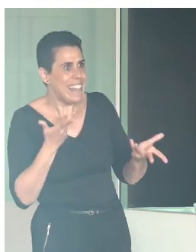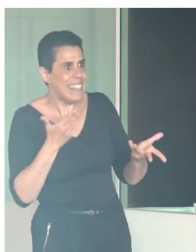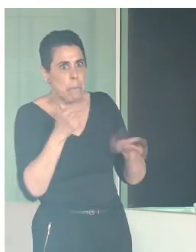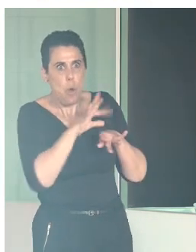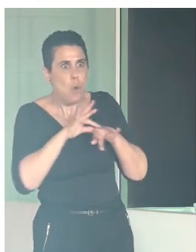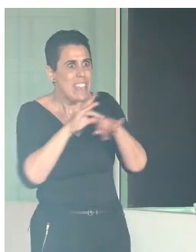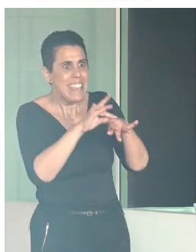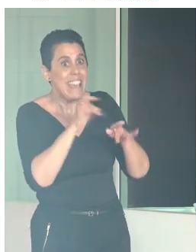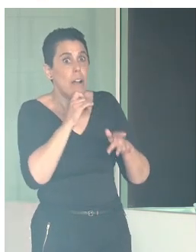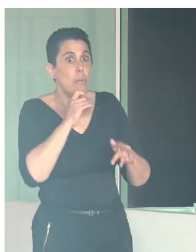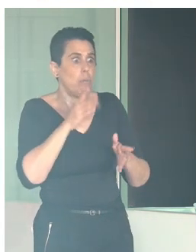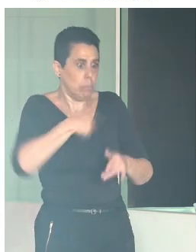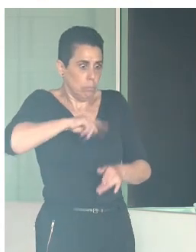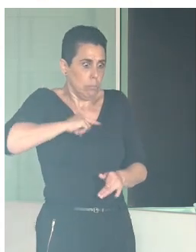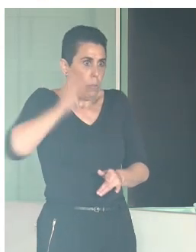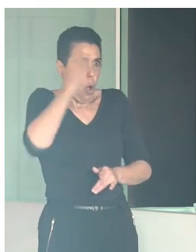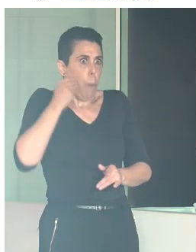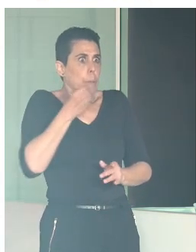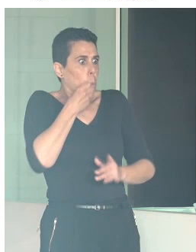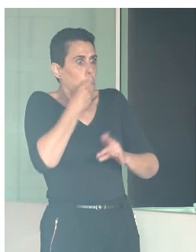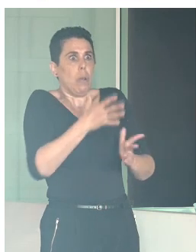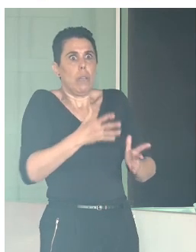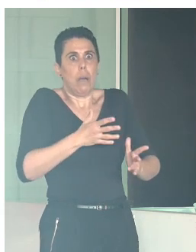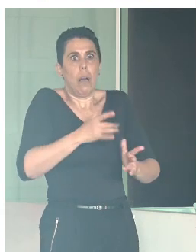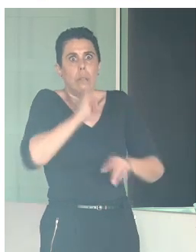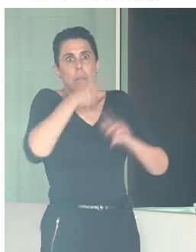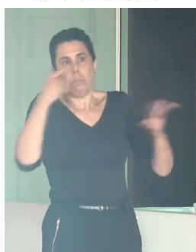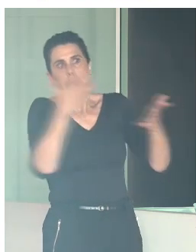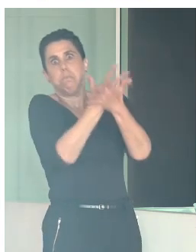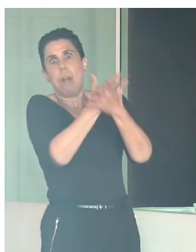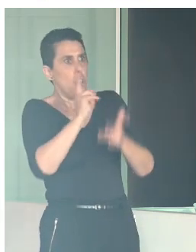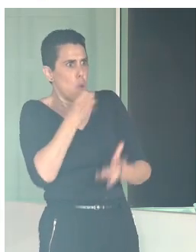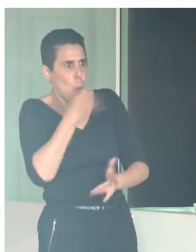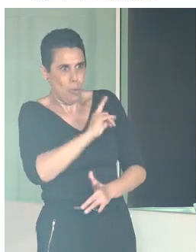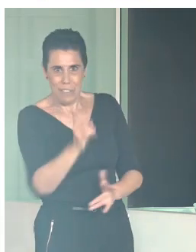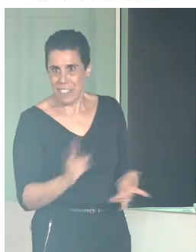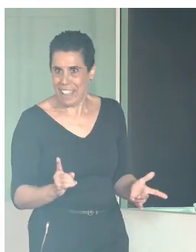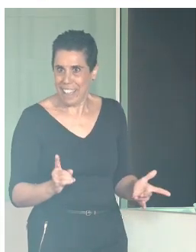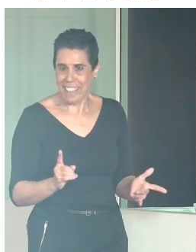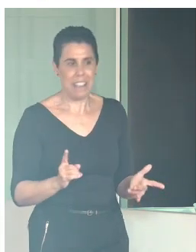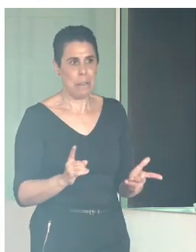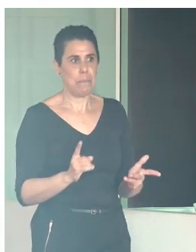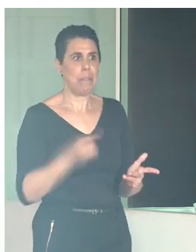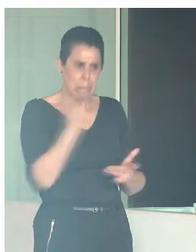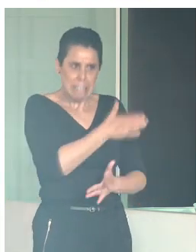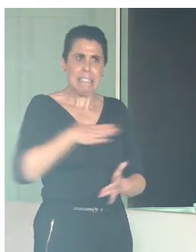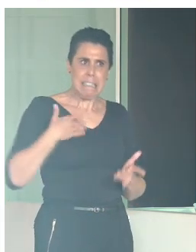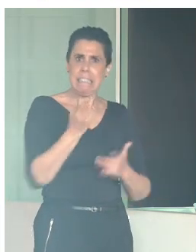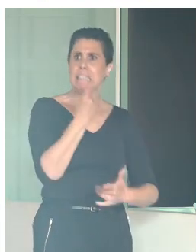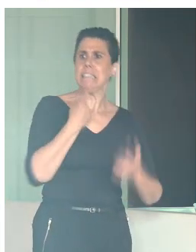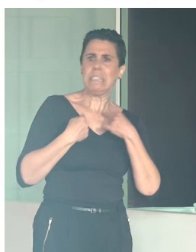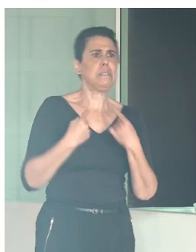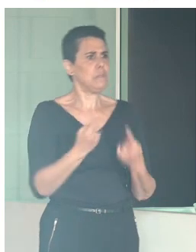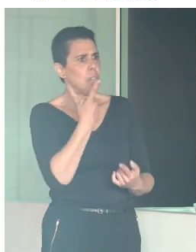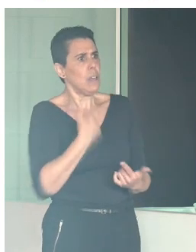mejor creemos que está bien y vosotros de repente os decís, pues no, no está tan bien. Eso es lo que queremos que nos digáis, porque realmente, como